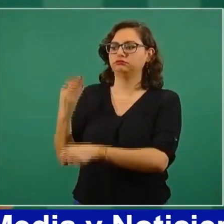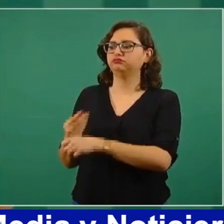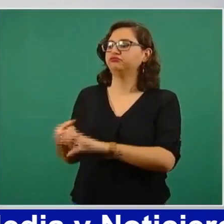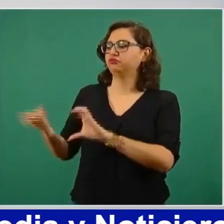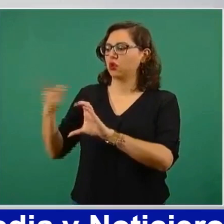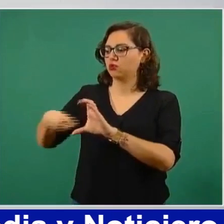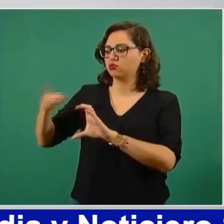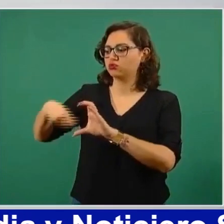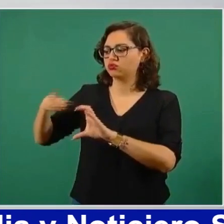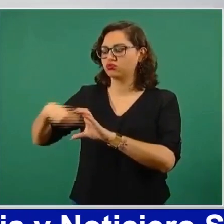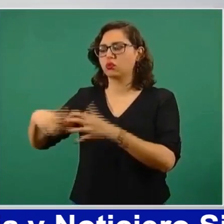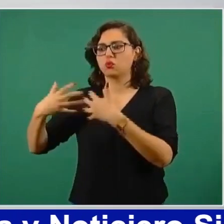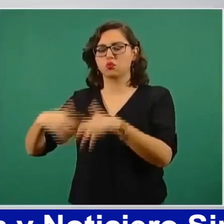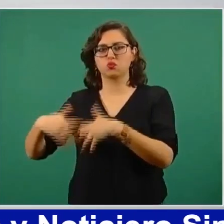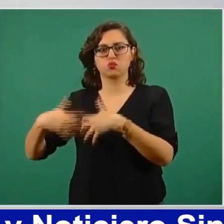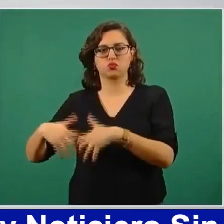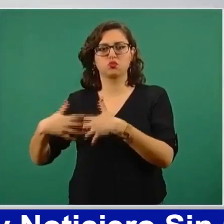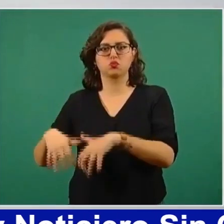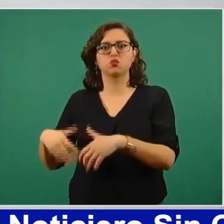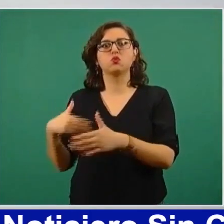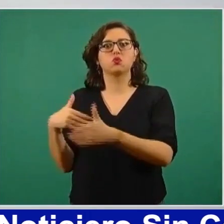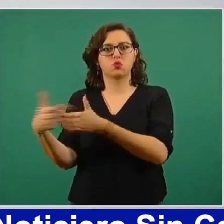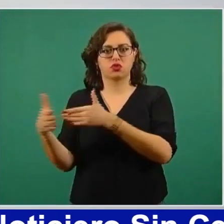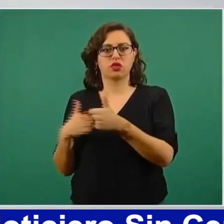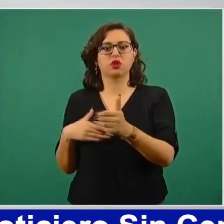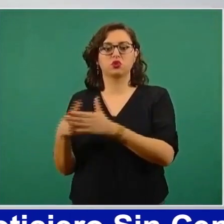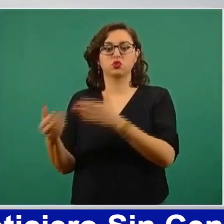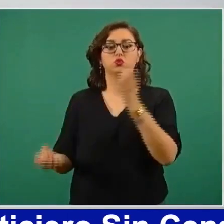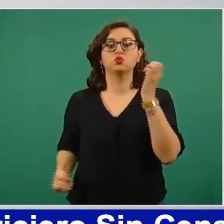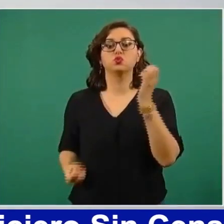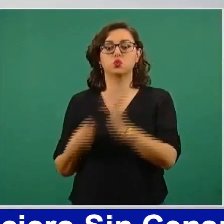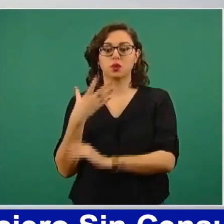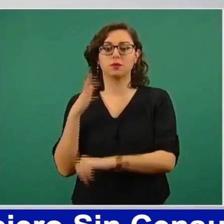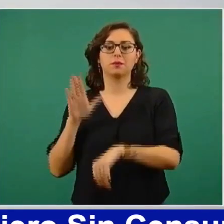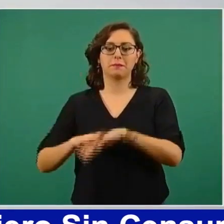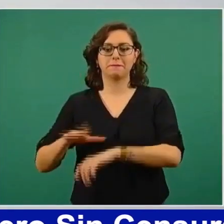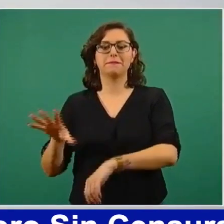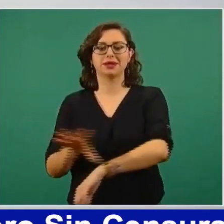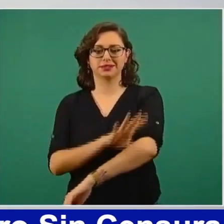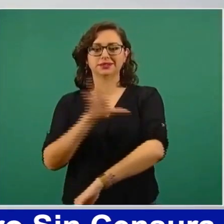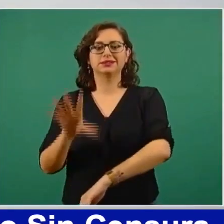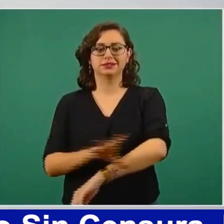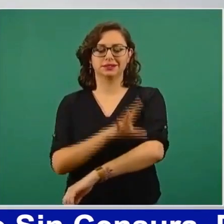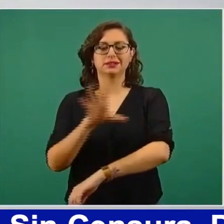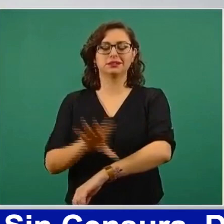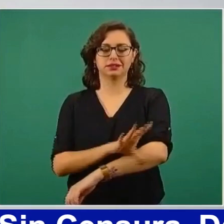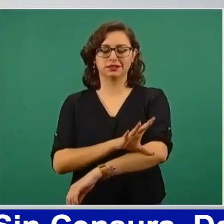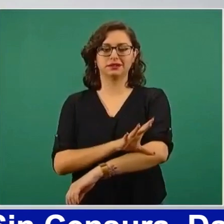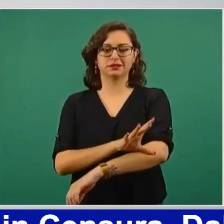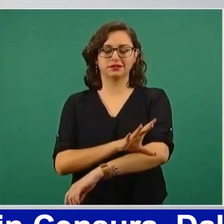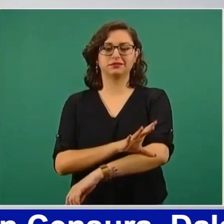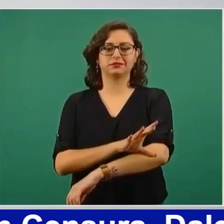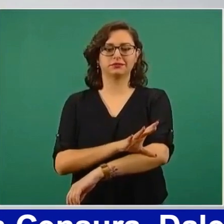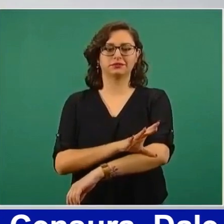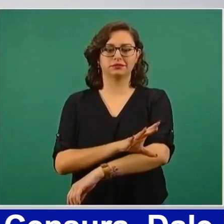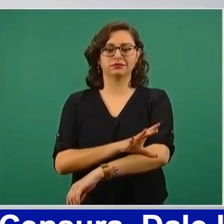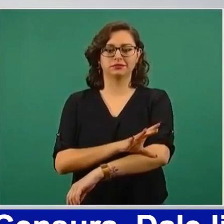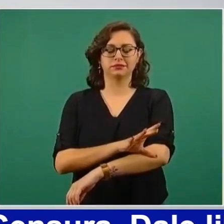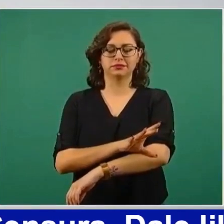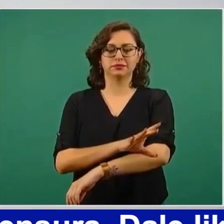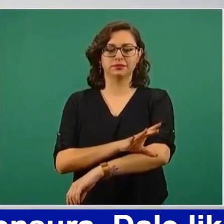la electricidad y arruinar y completo la Comisión Federal de Electricidad.